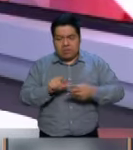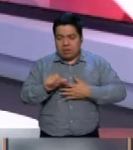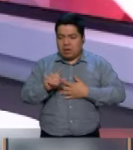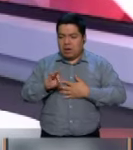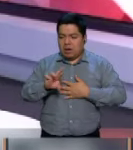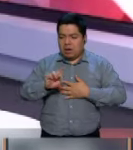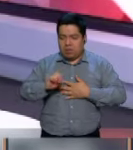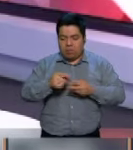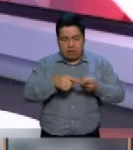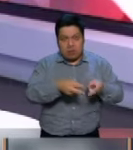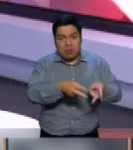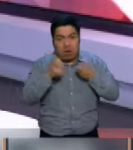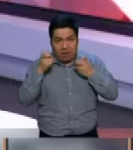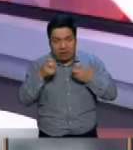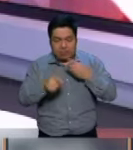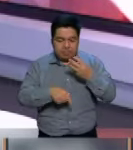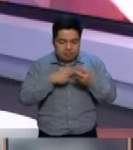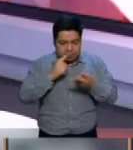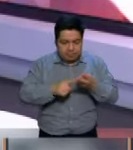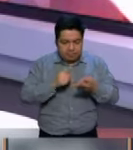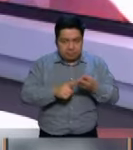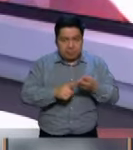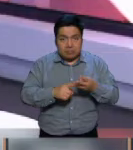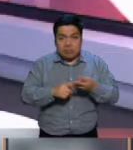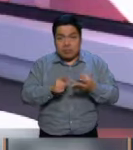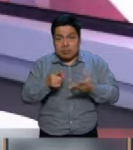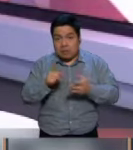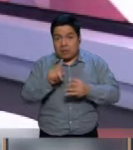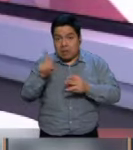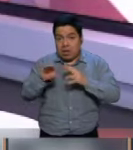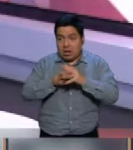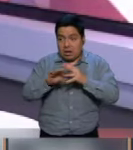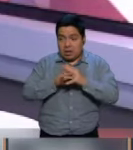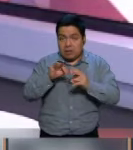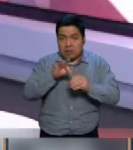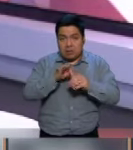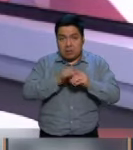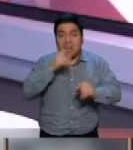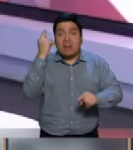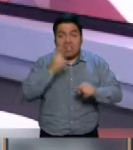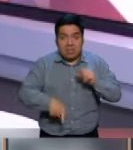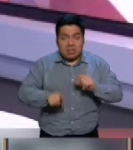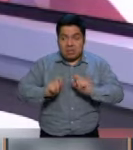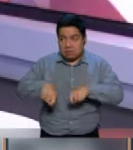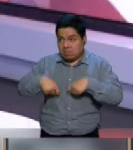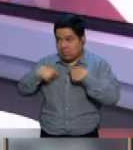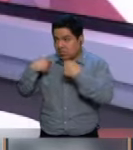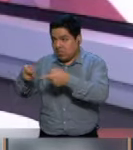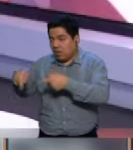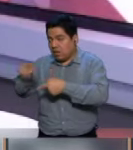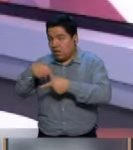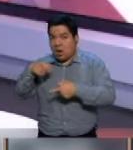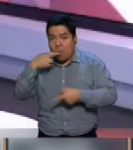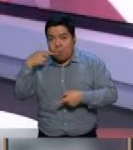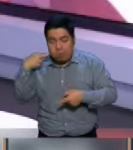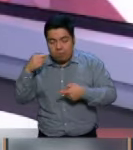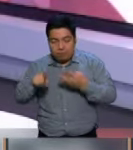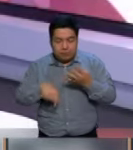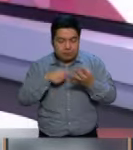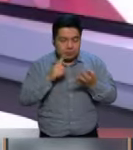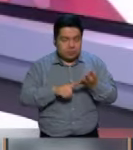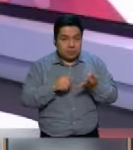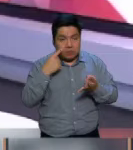de las Afores, quitar el voto a los migrantes y darlo a los maleantes, eliminar la